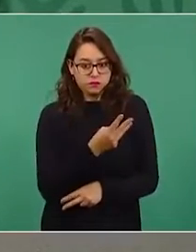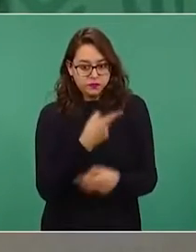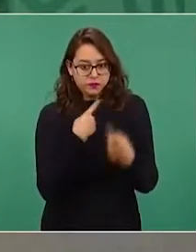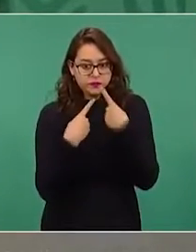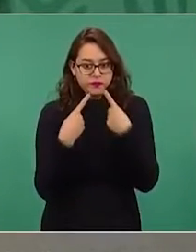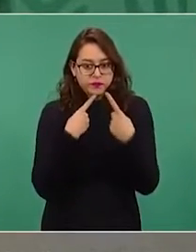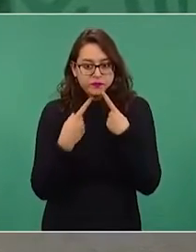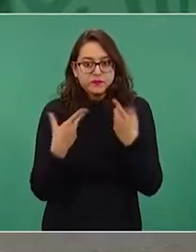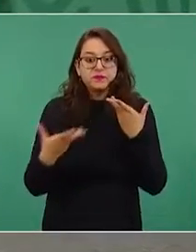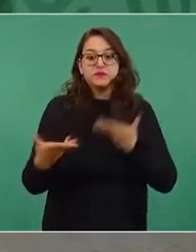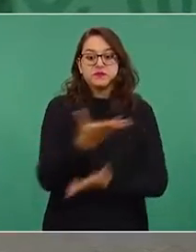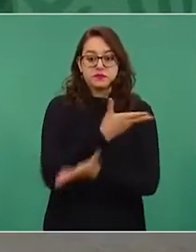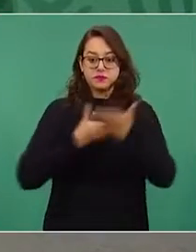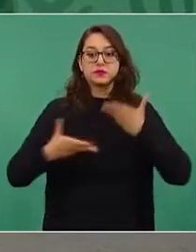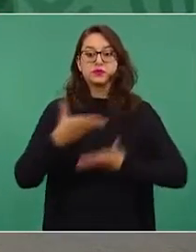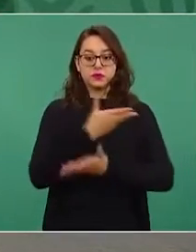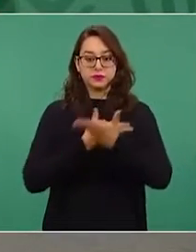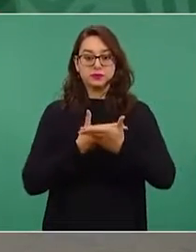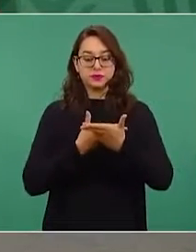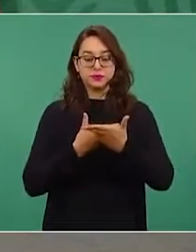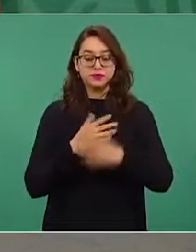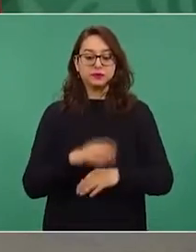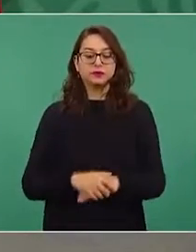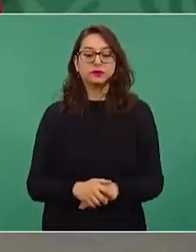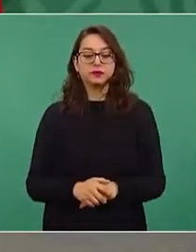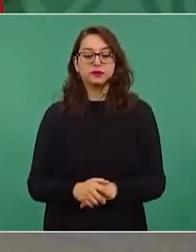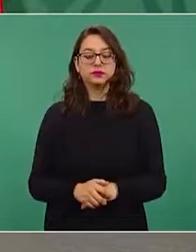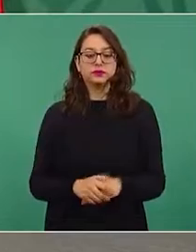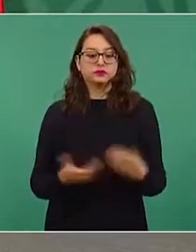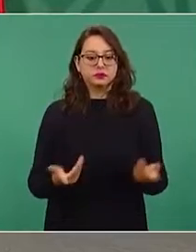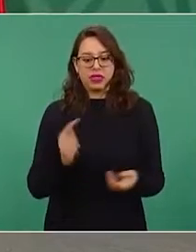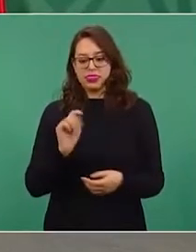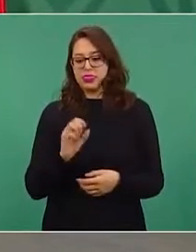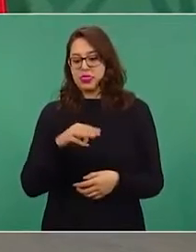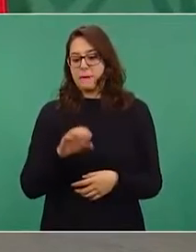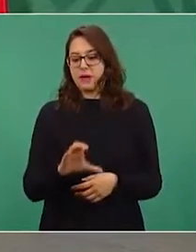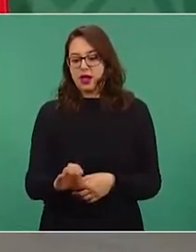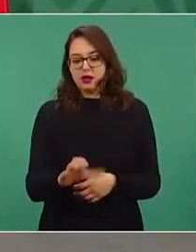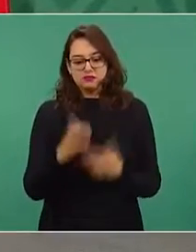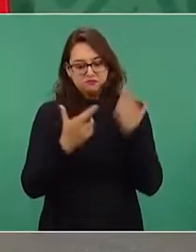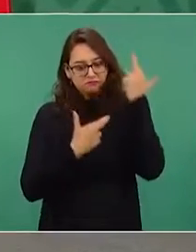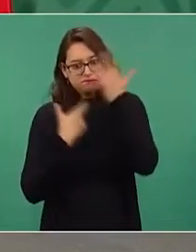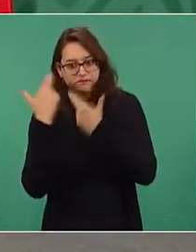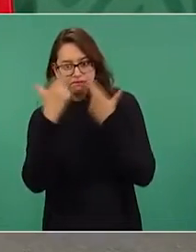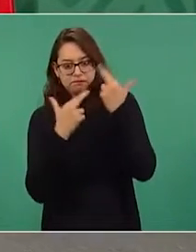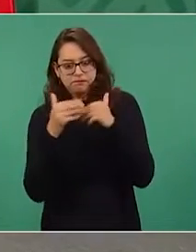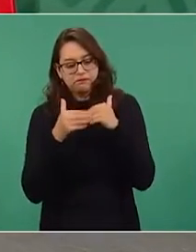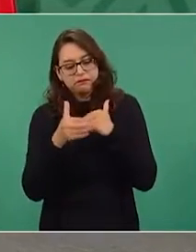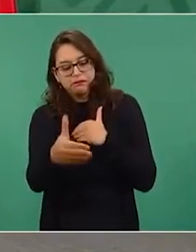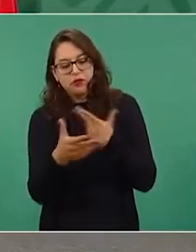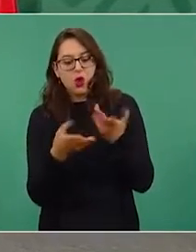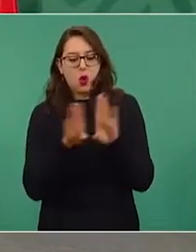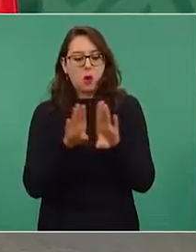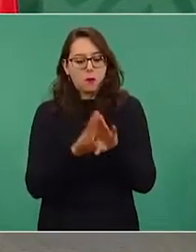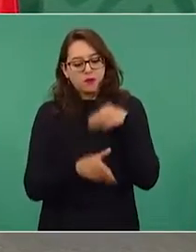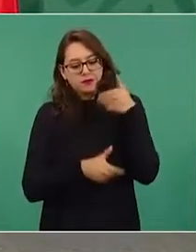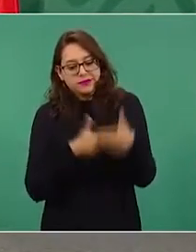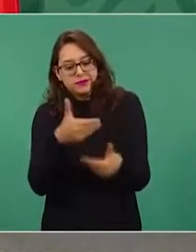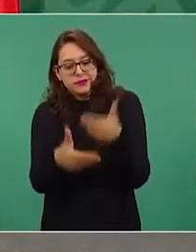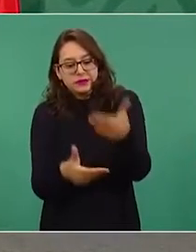acuerdo comercial, evaluar avances y